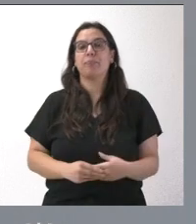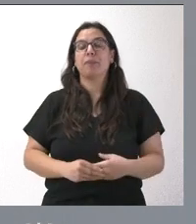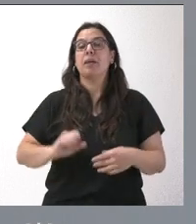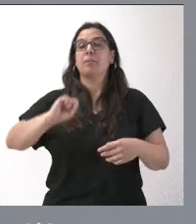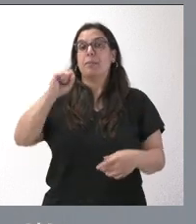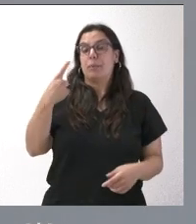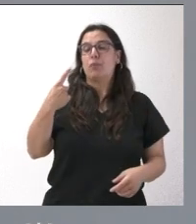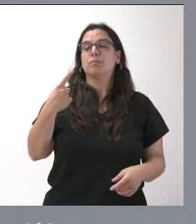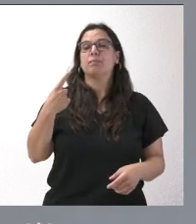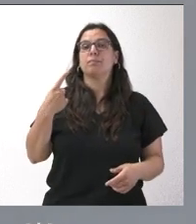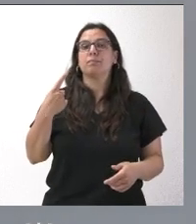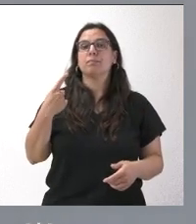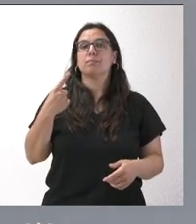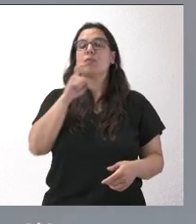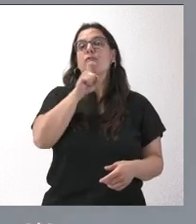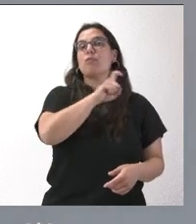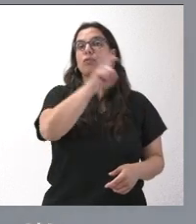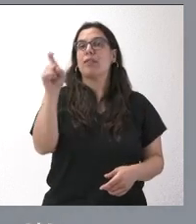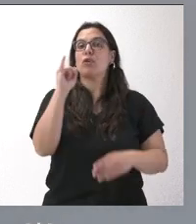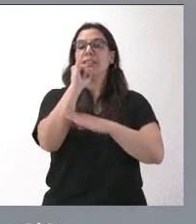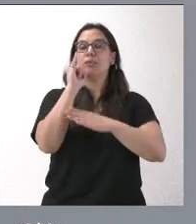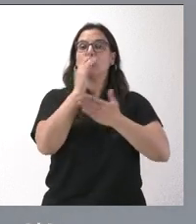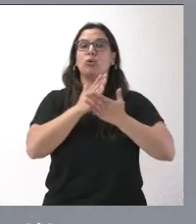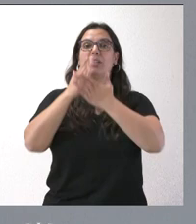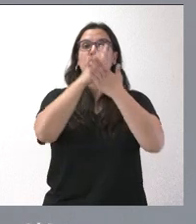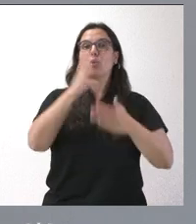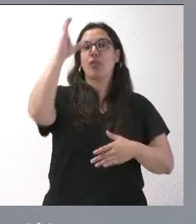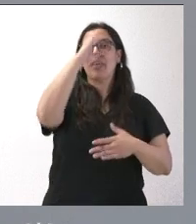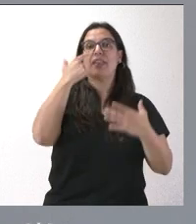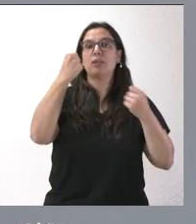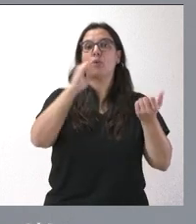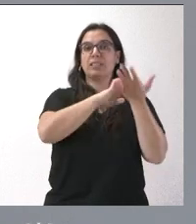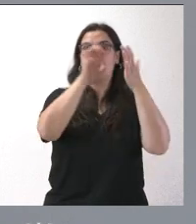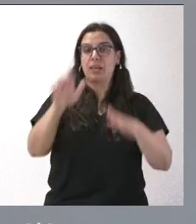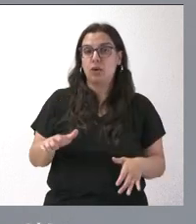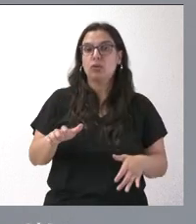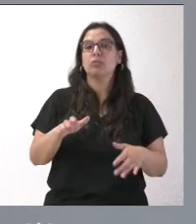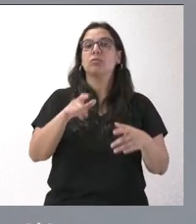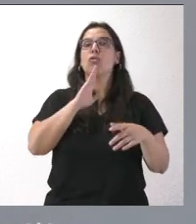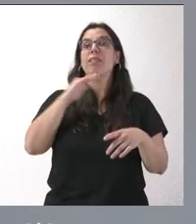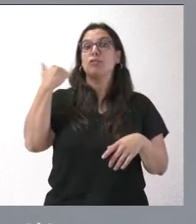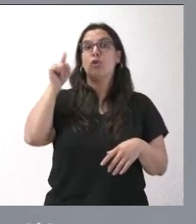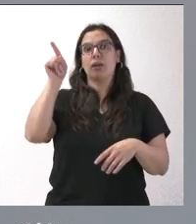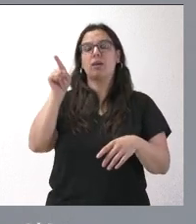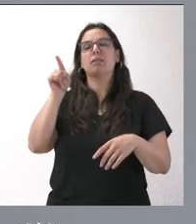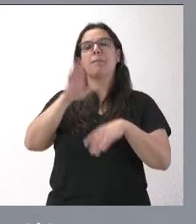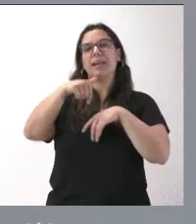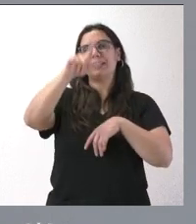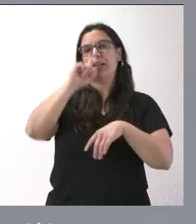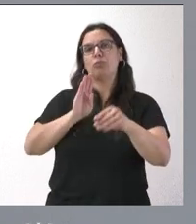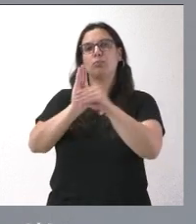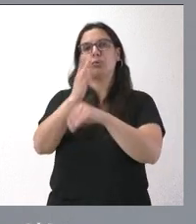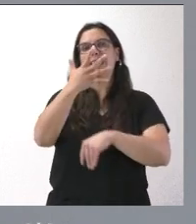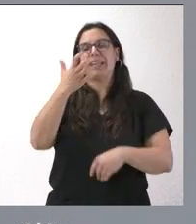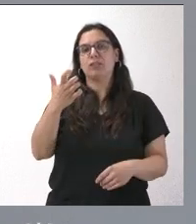lugar, a la Fundación del Instituto de Estudios de Ciencias de Salud de Castilla y León y STIL, que está ubicado en Soria, para este año una aportación de